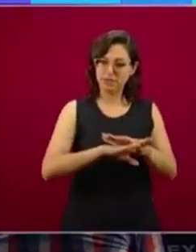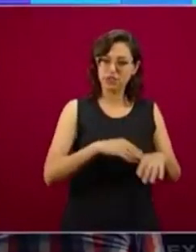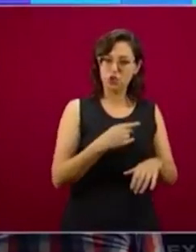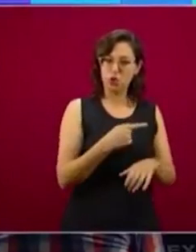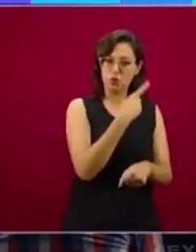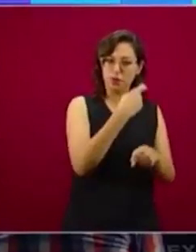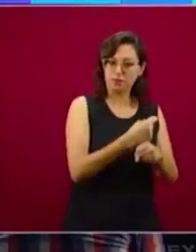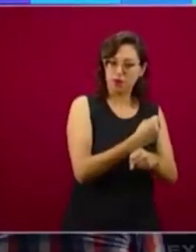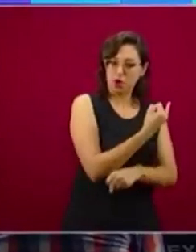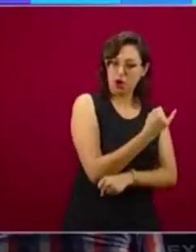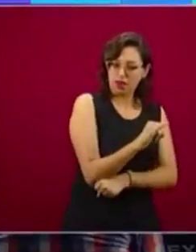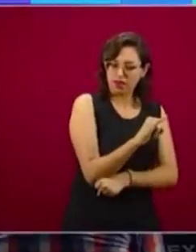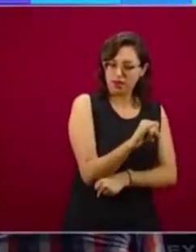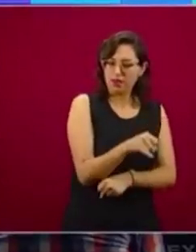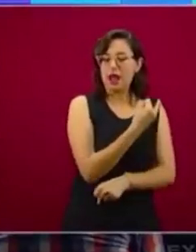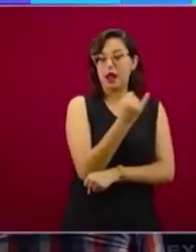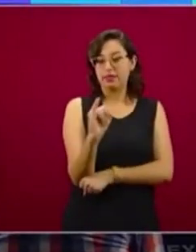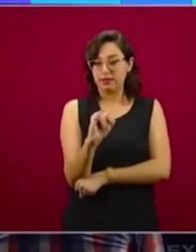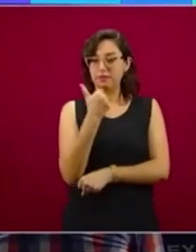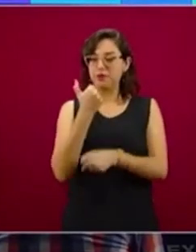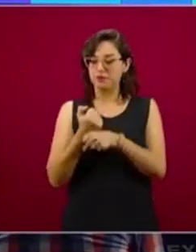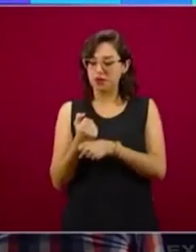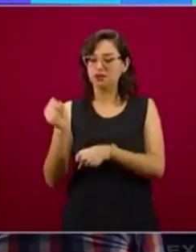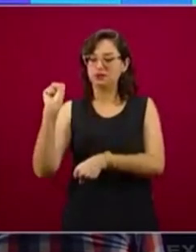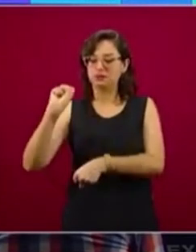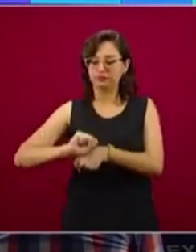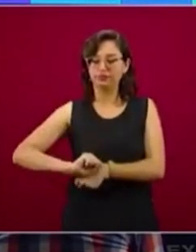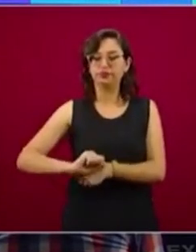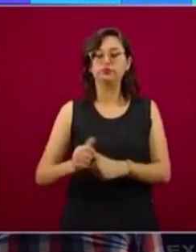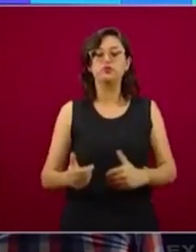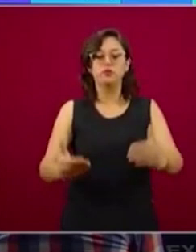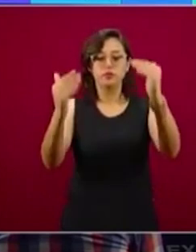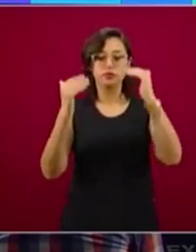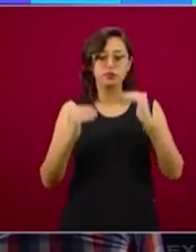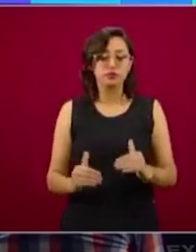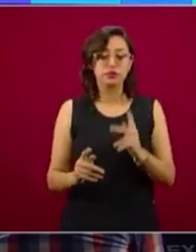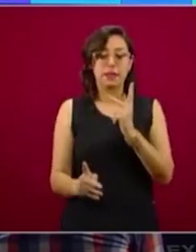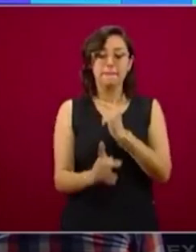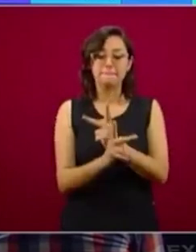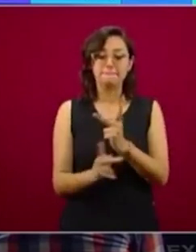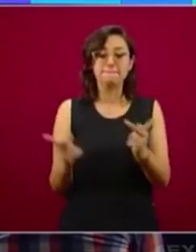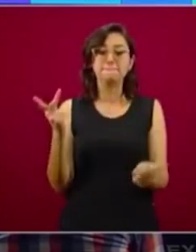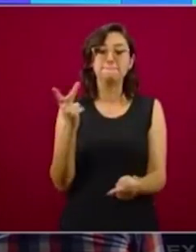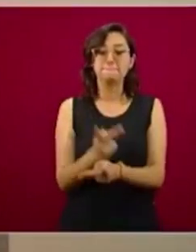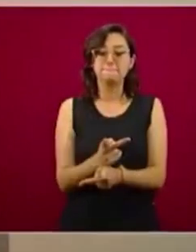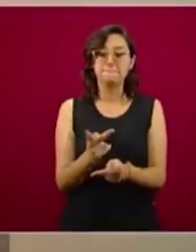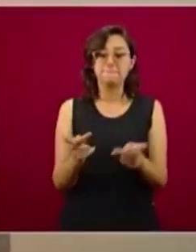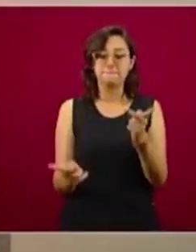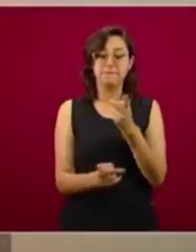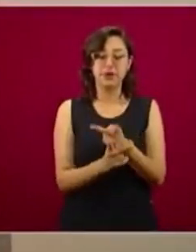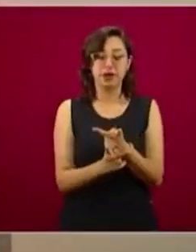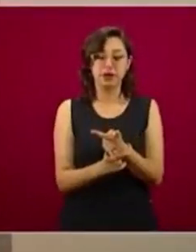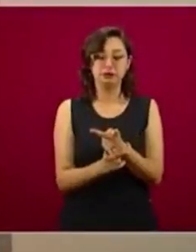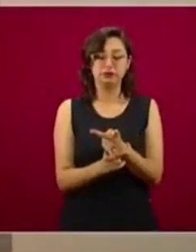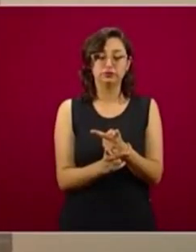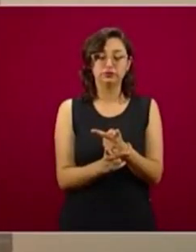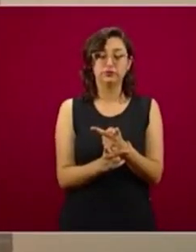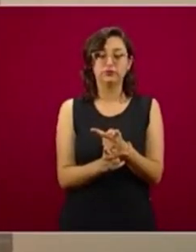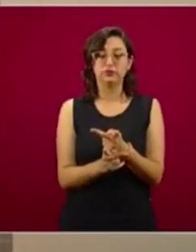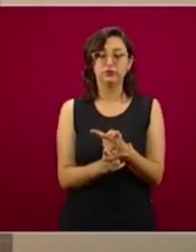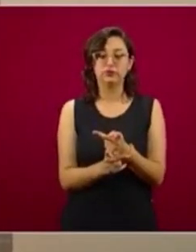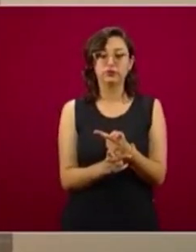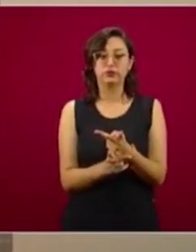En educación media superior va a haber el